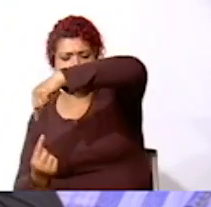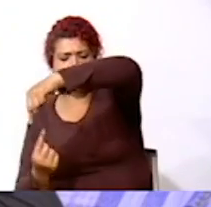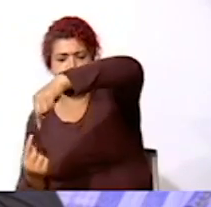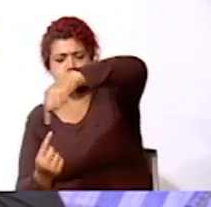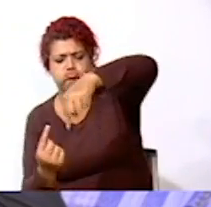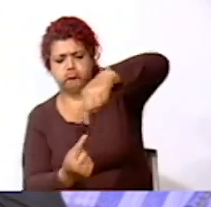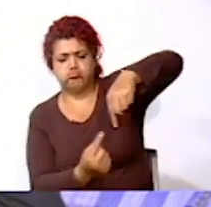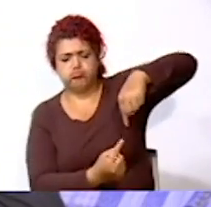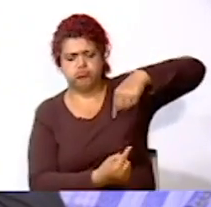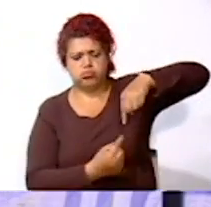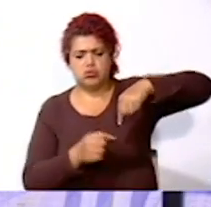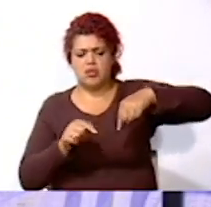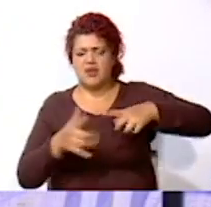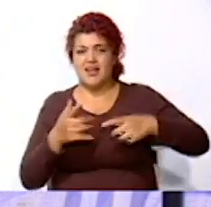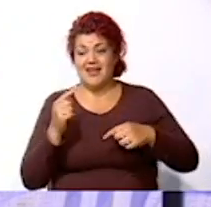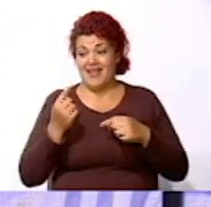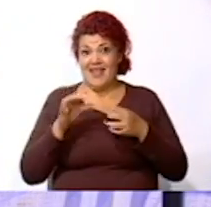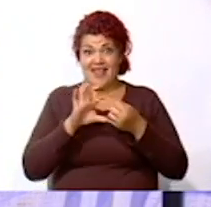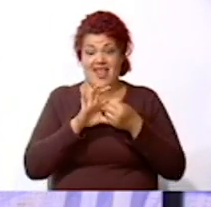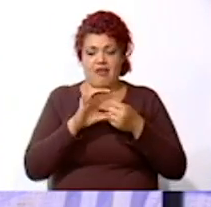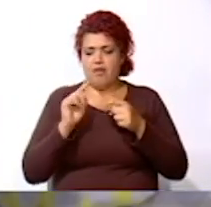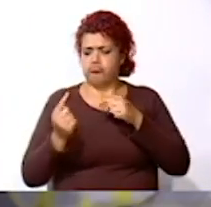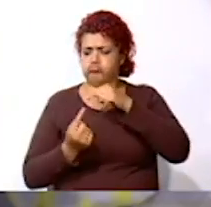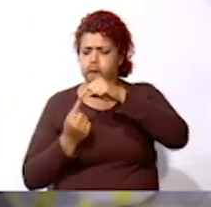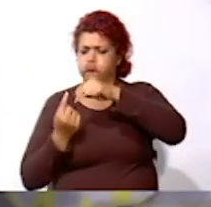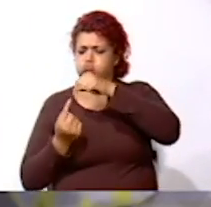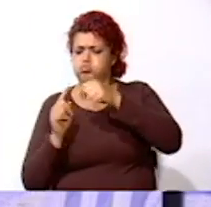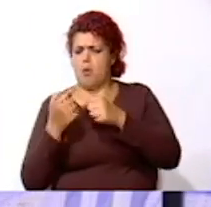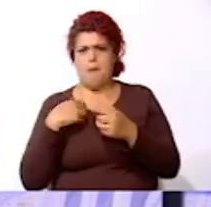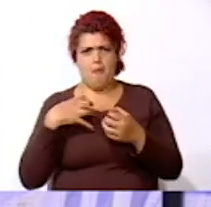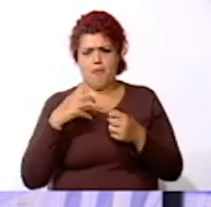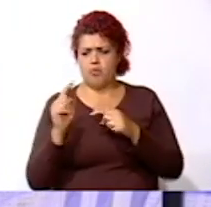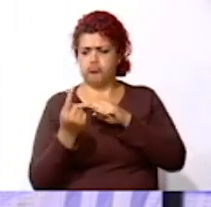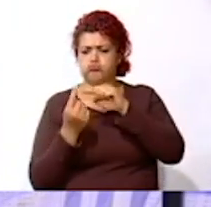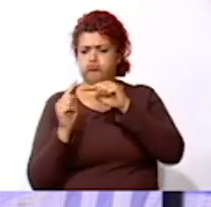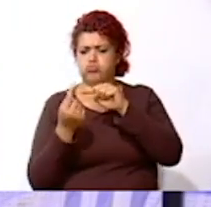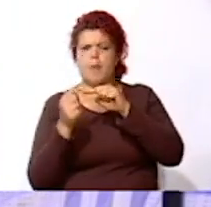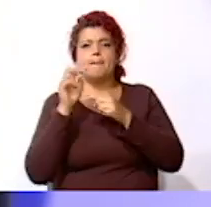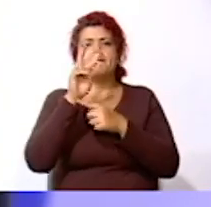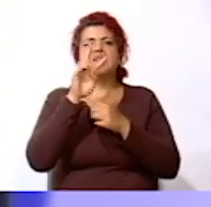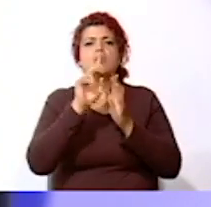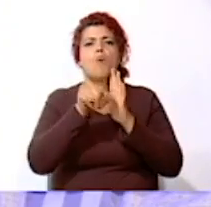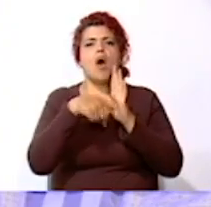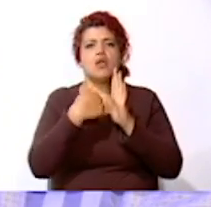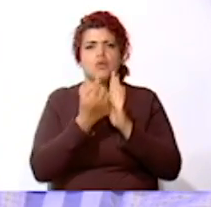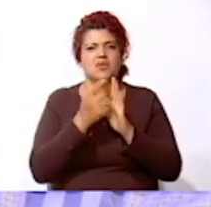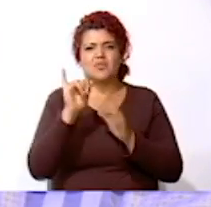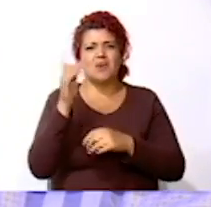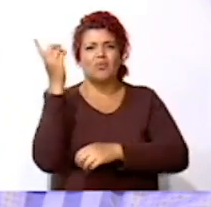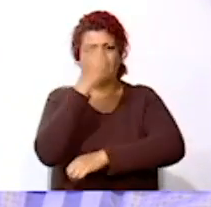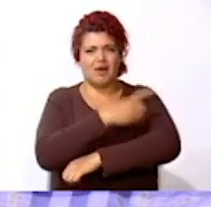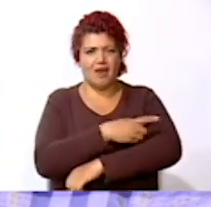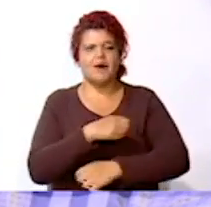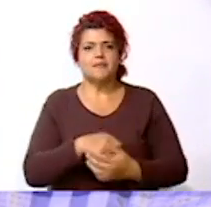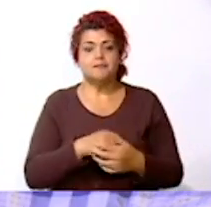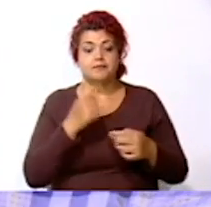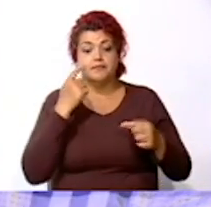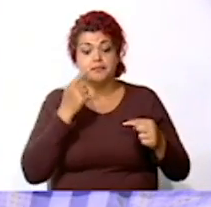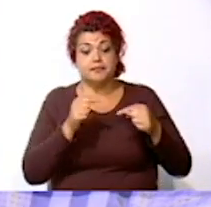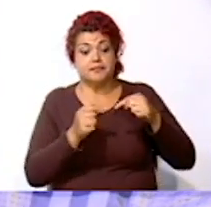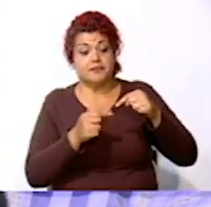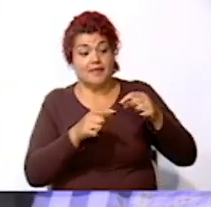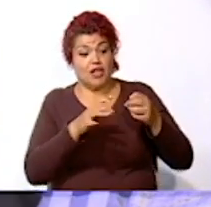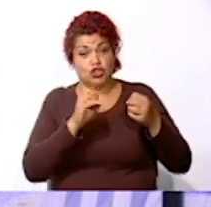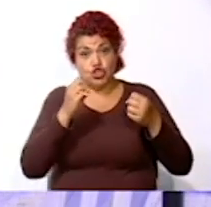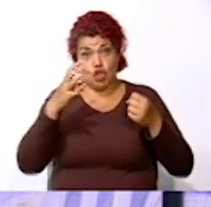una vuelta completa sobre ella misma le toma a la tierra 24 horas, o lo que conocemos como un día. El lado que se encuentra